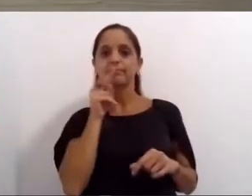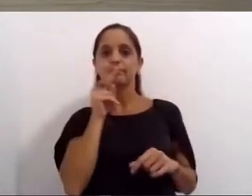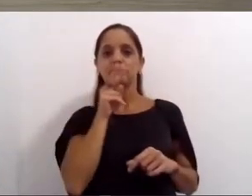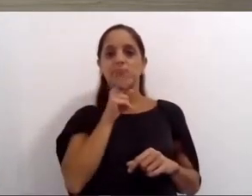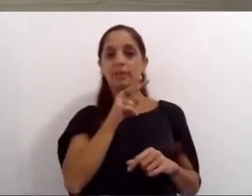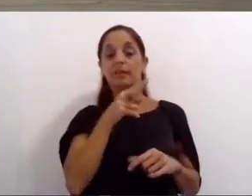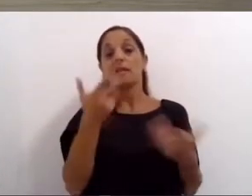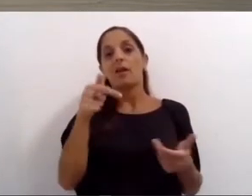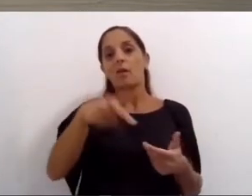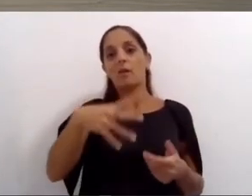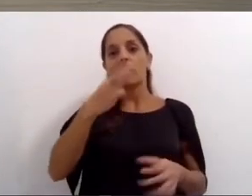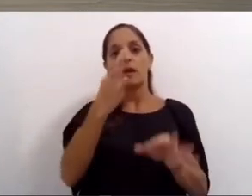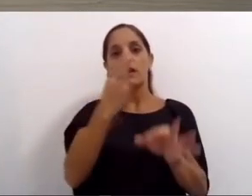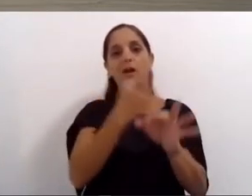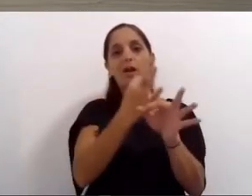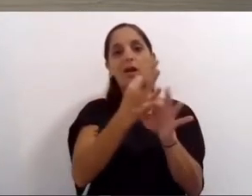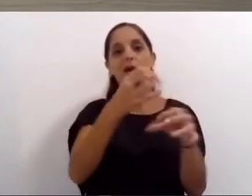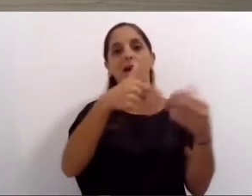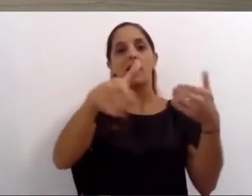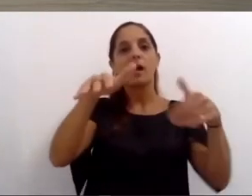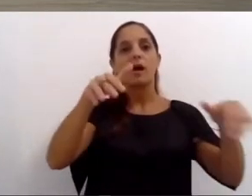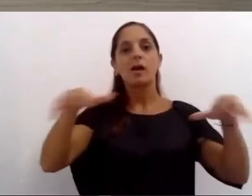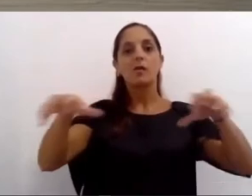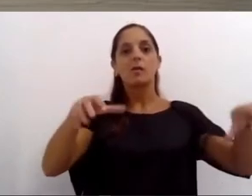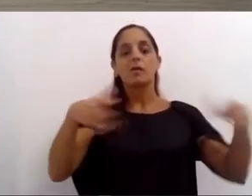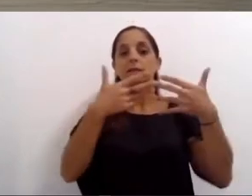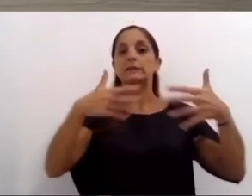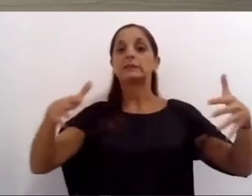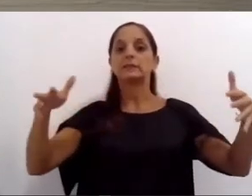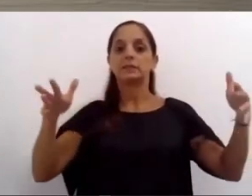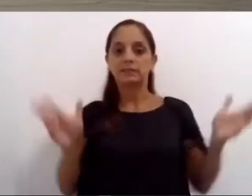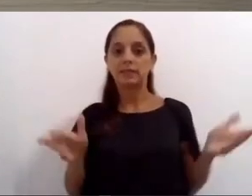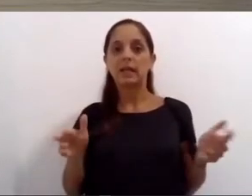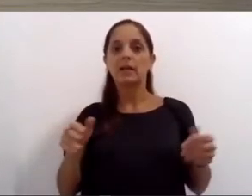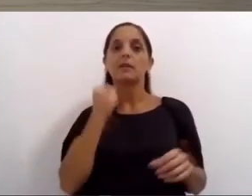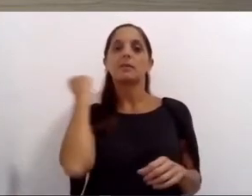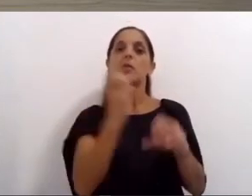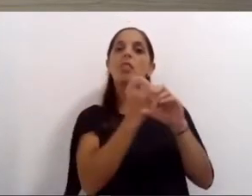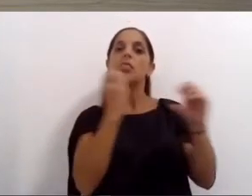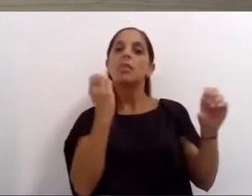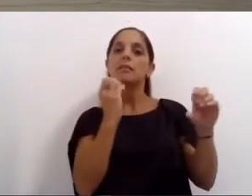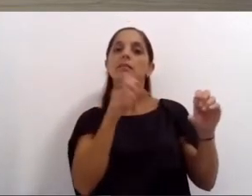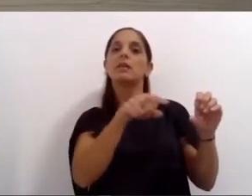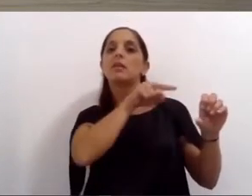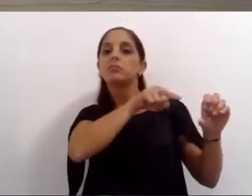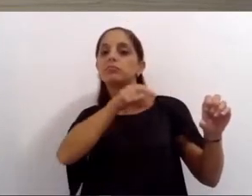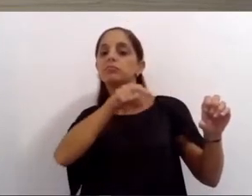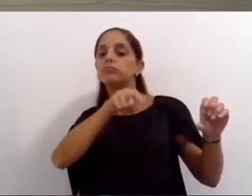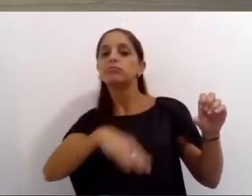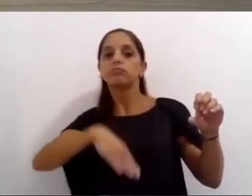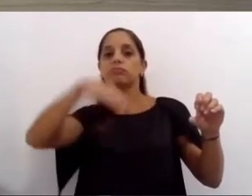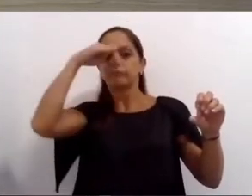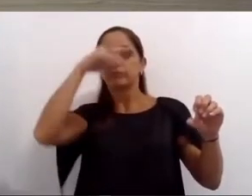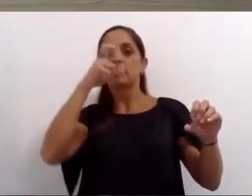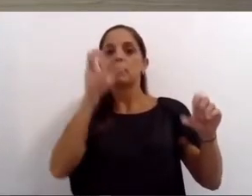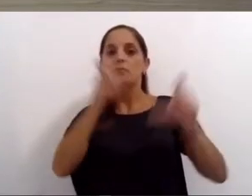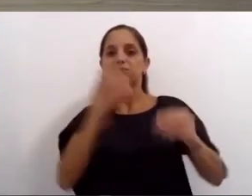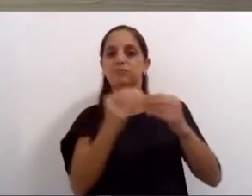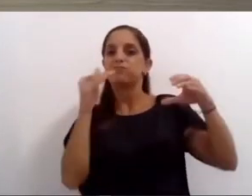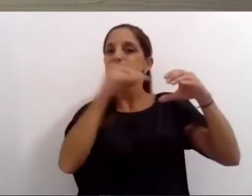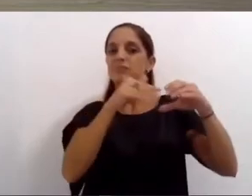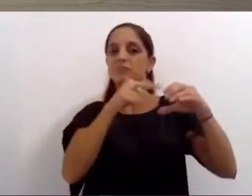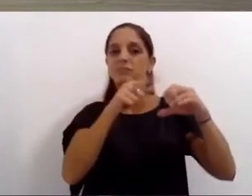cara al inicio de clases en reforzar las líneas para evitar los coches llenos que vemos sobre todo en los horarios picos